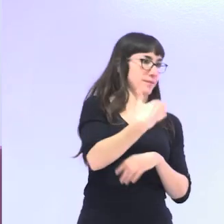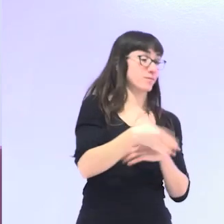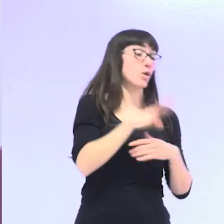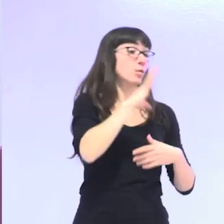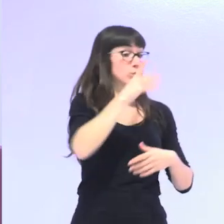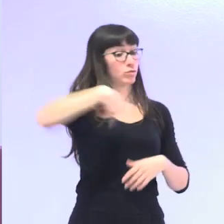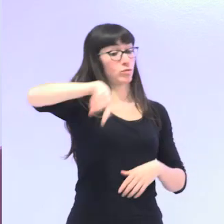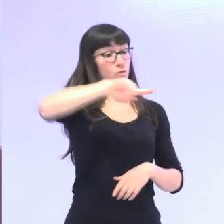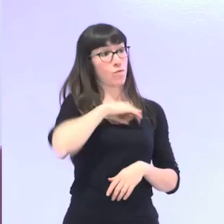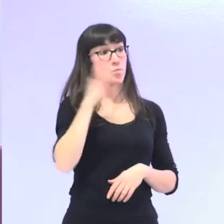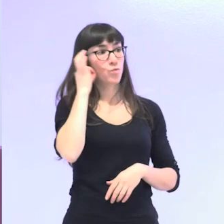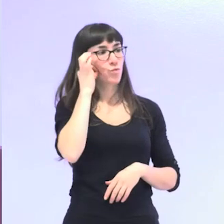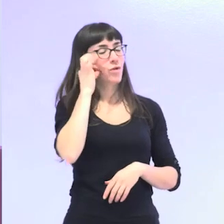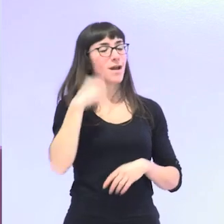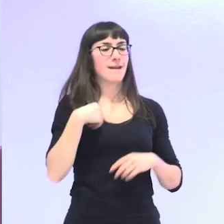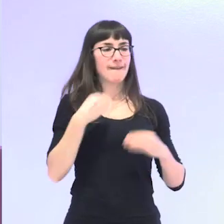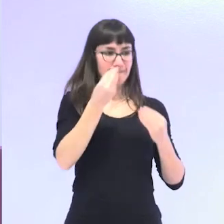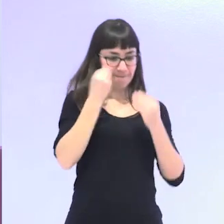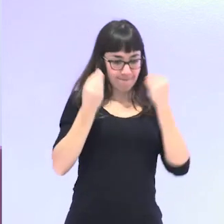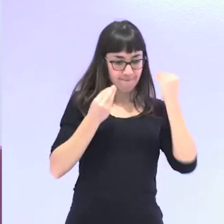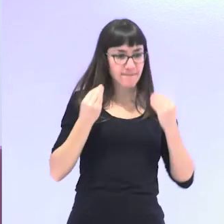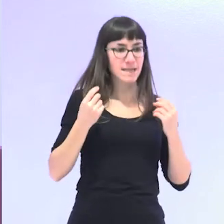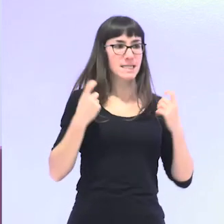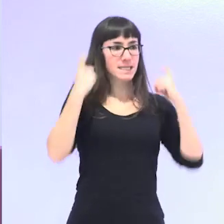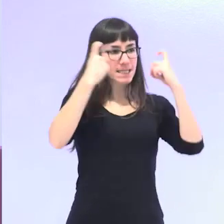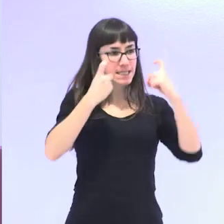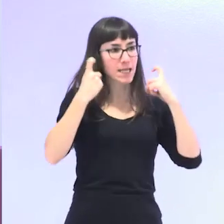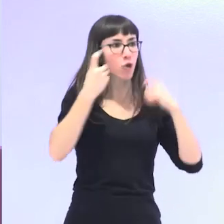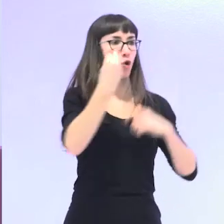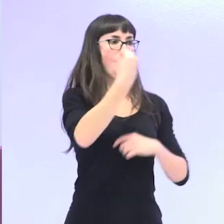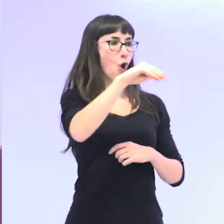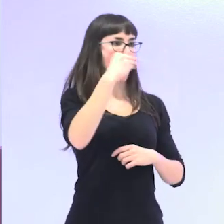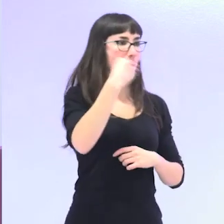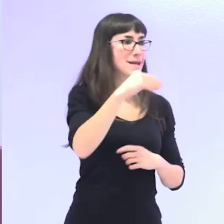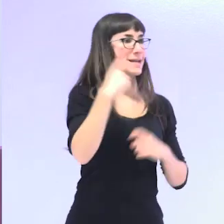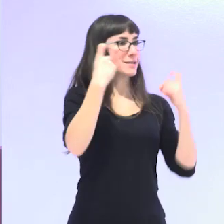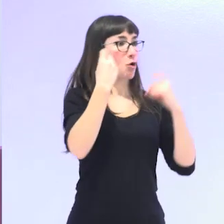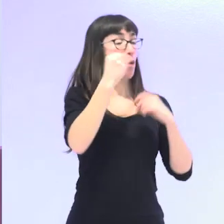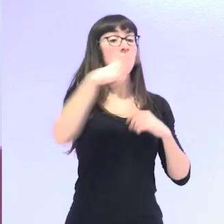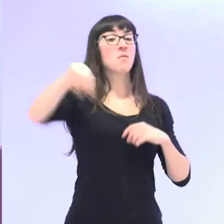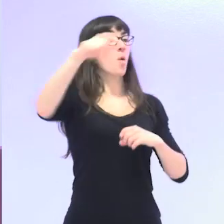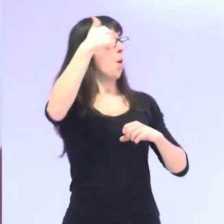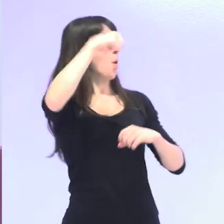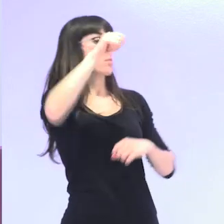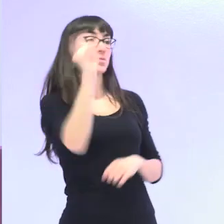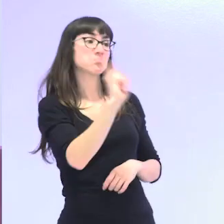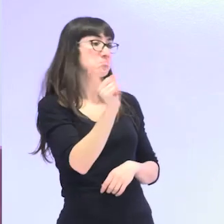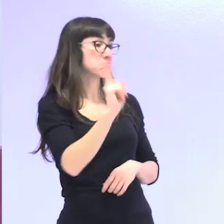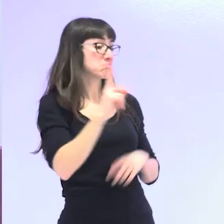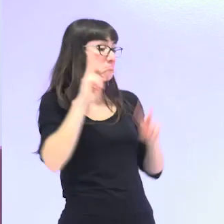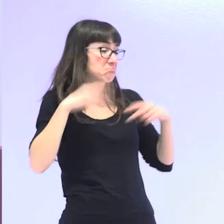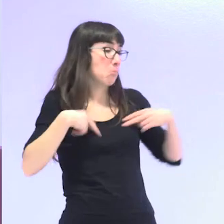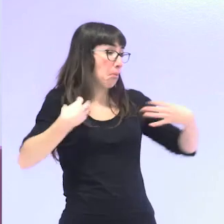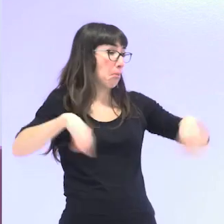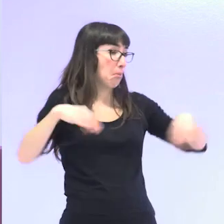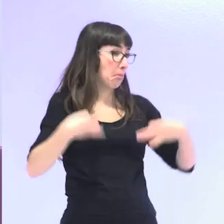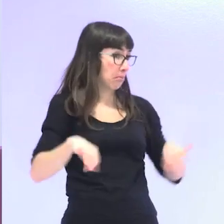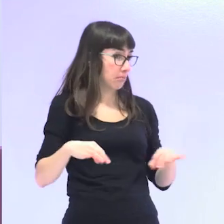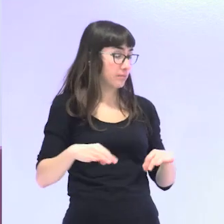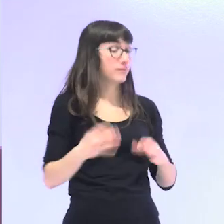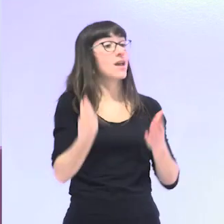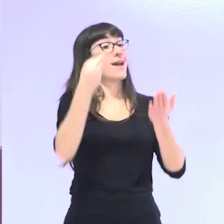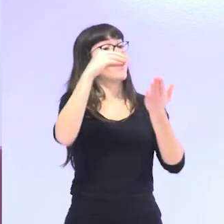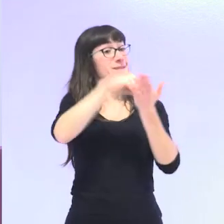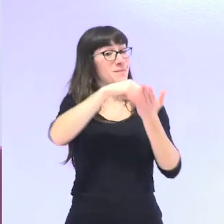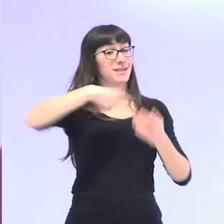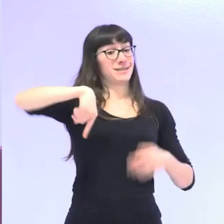intentamos, parecer más jóvenes, algo que no les pasa a ellos. Por otra parte, también hay una gran invisibilidad